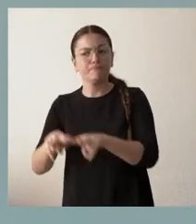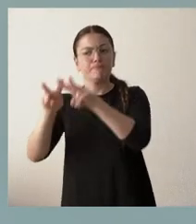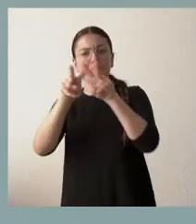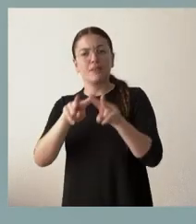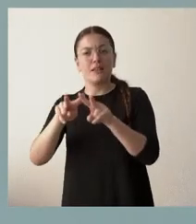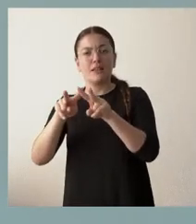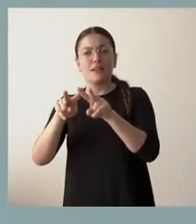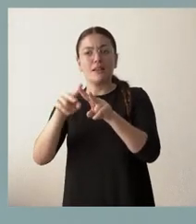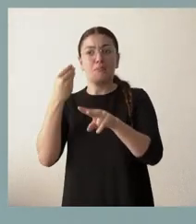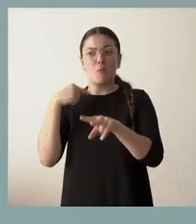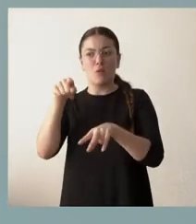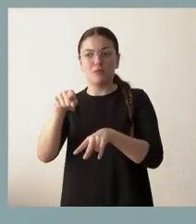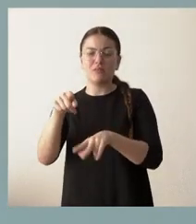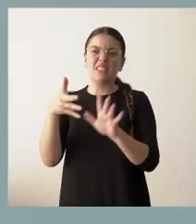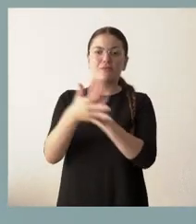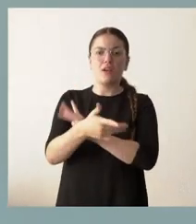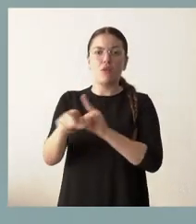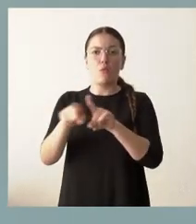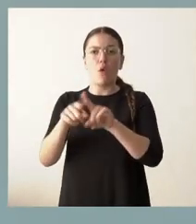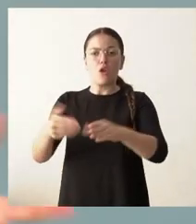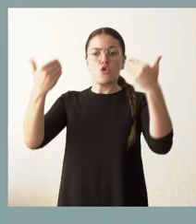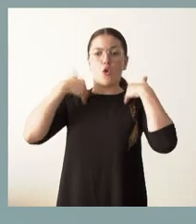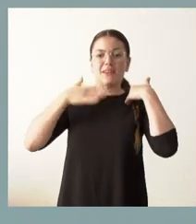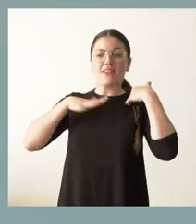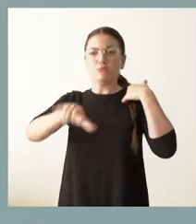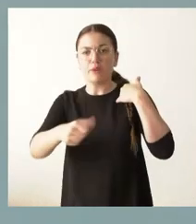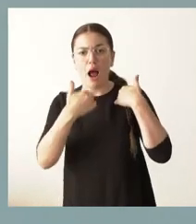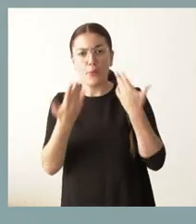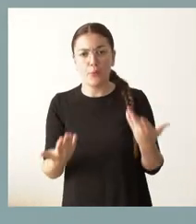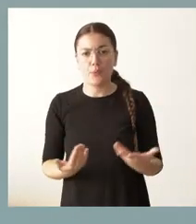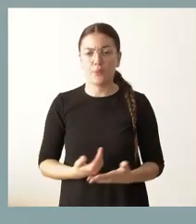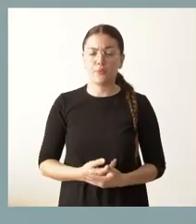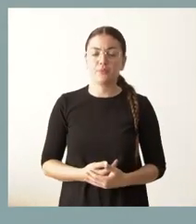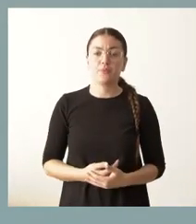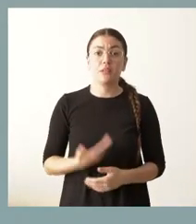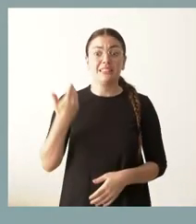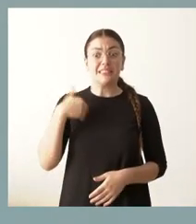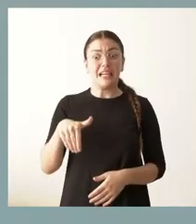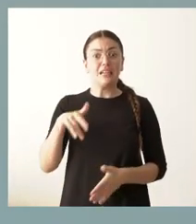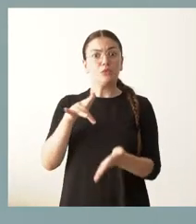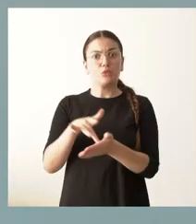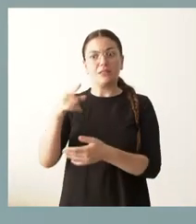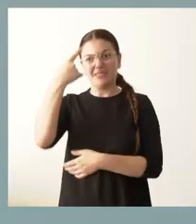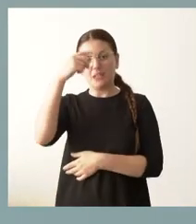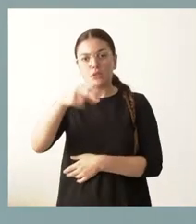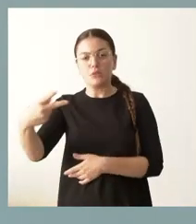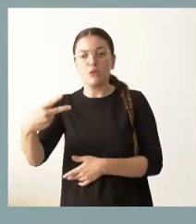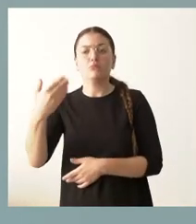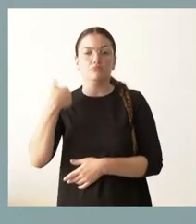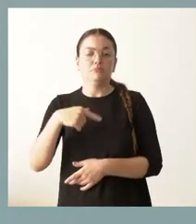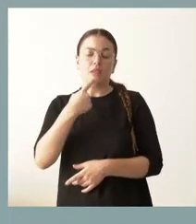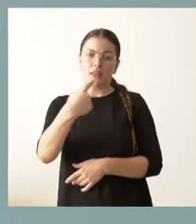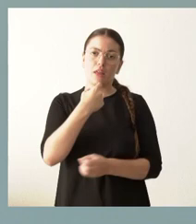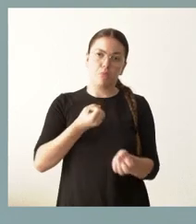a través del mismo se produce alguna invasión de competencias. En cuanto se haya dilucidado esta cuestión jurídica les informaremos sobre la misma,